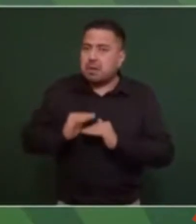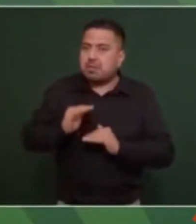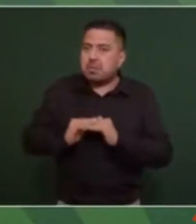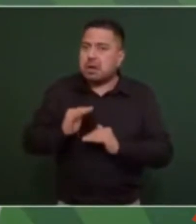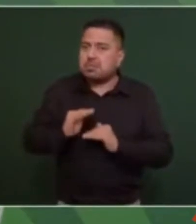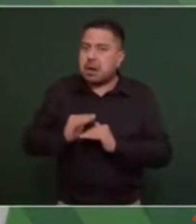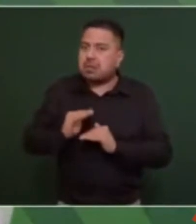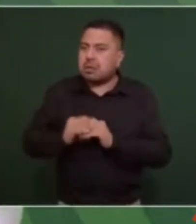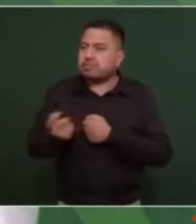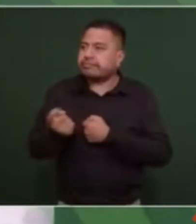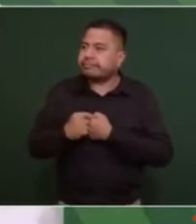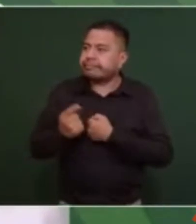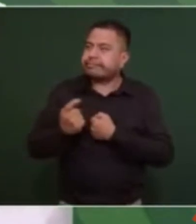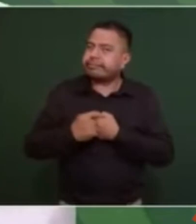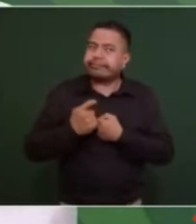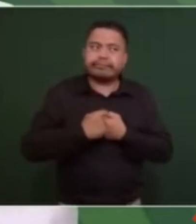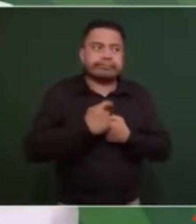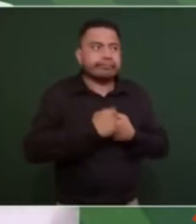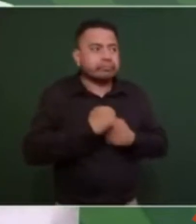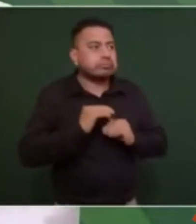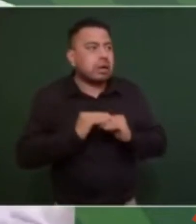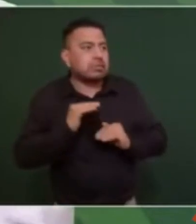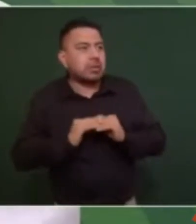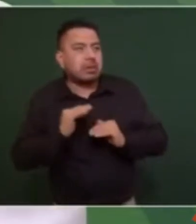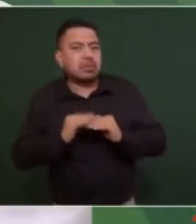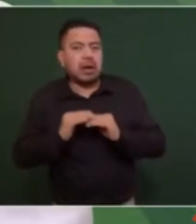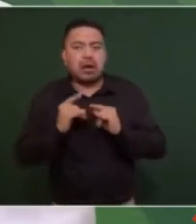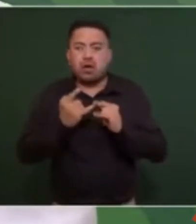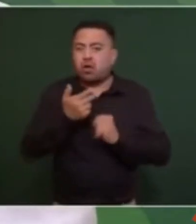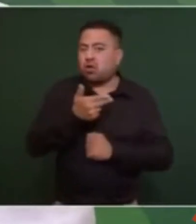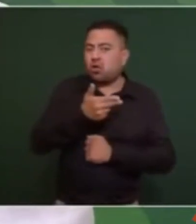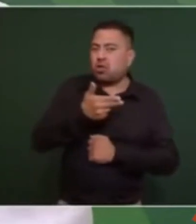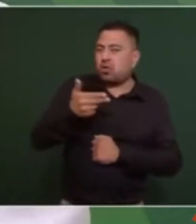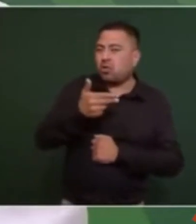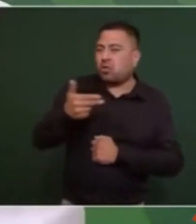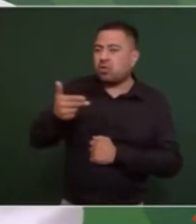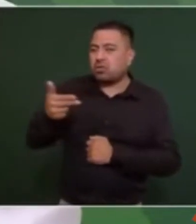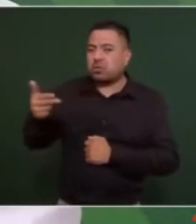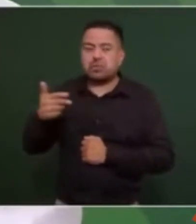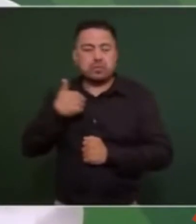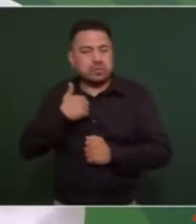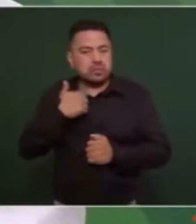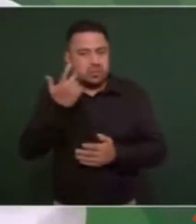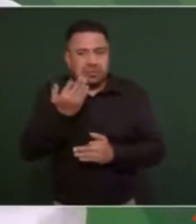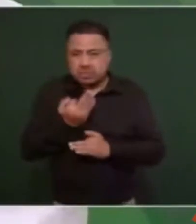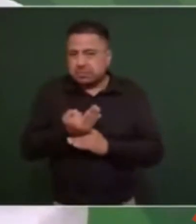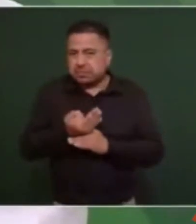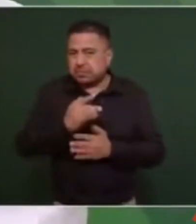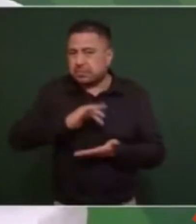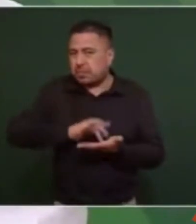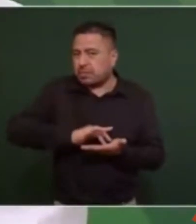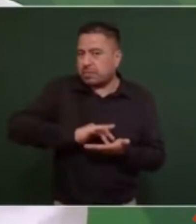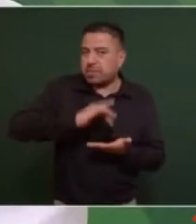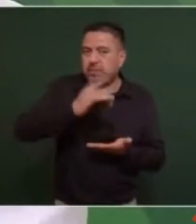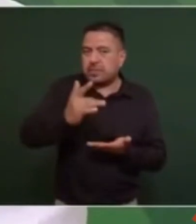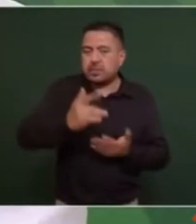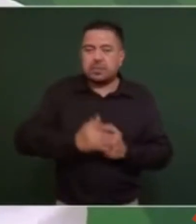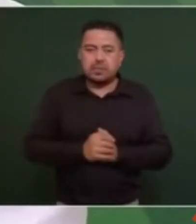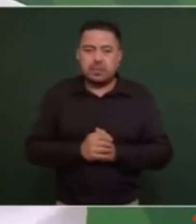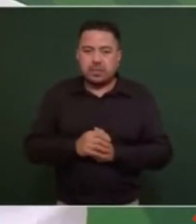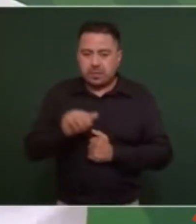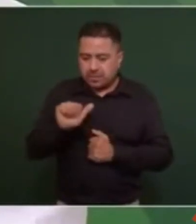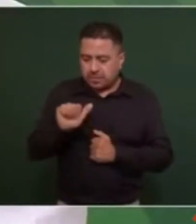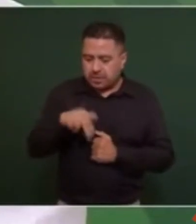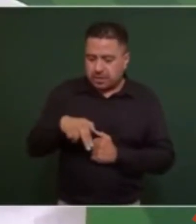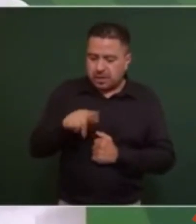eh hoteleros eh quiero agradecer que Antonio